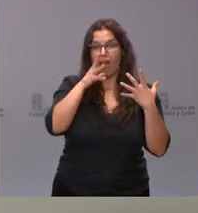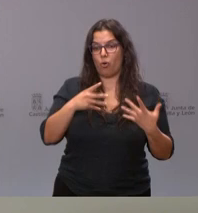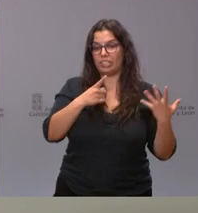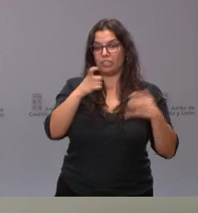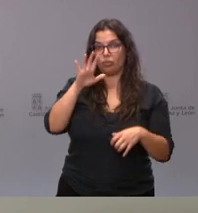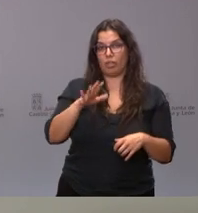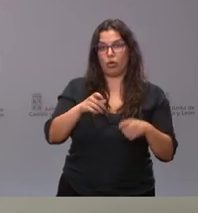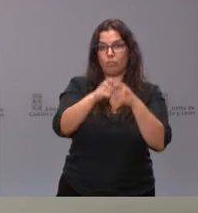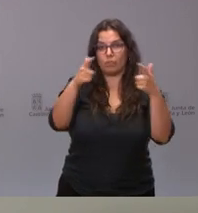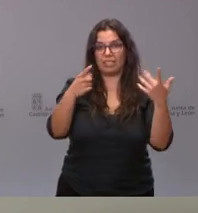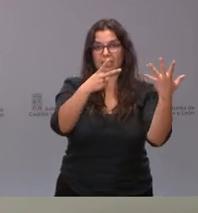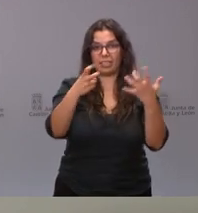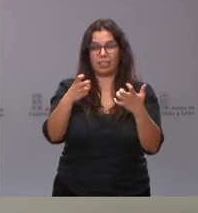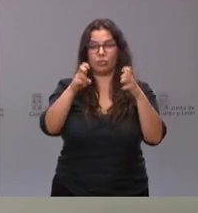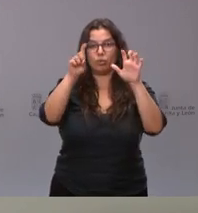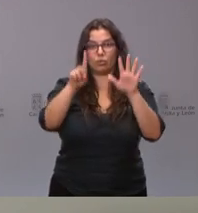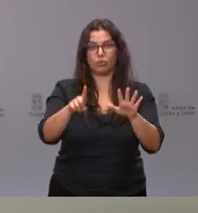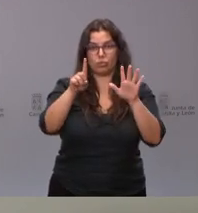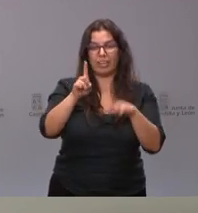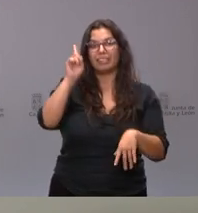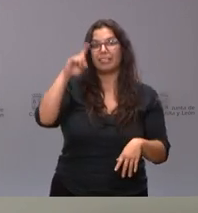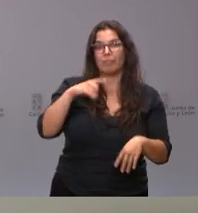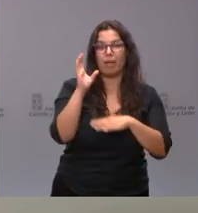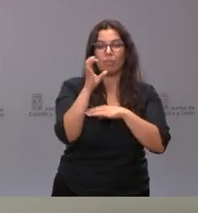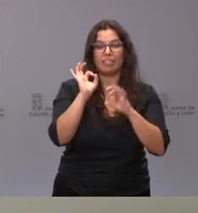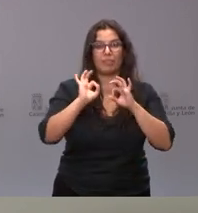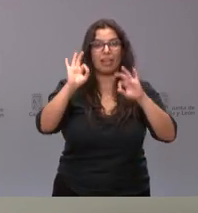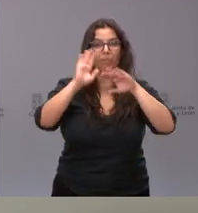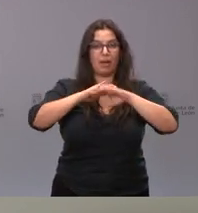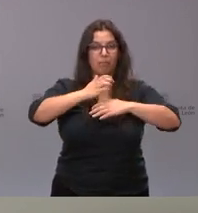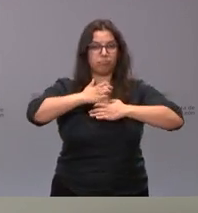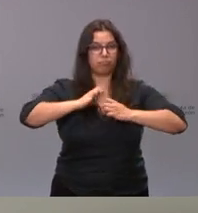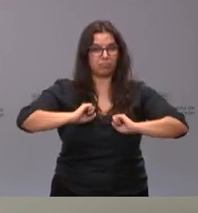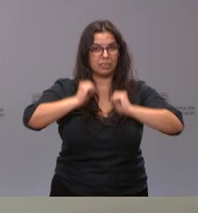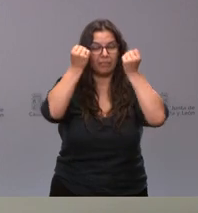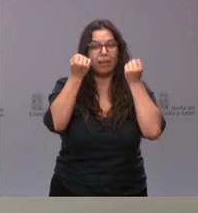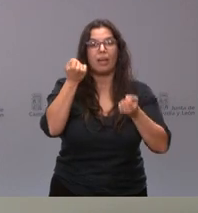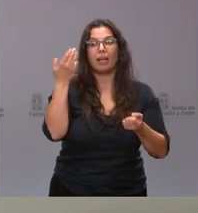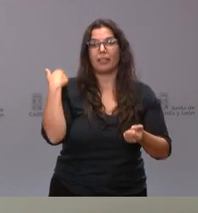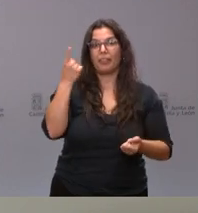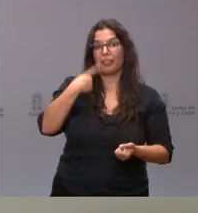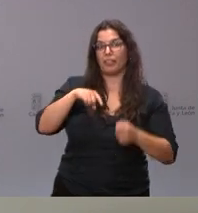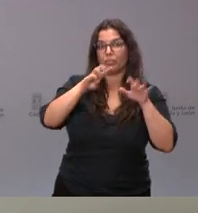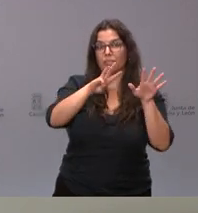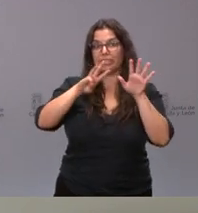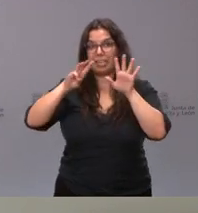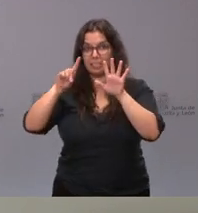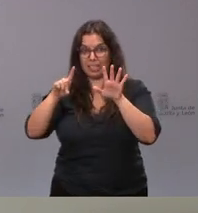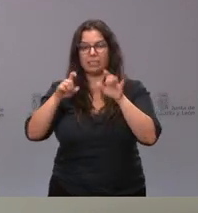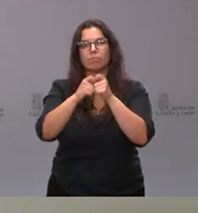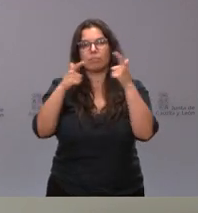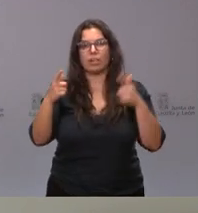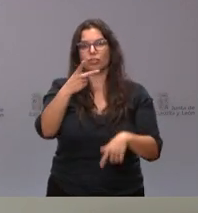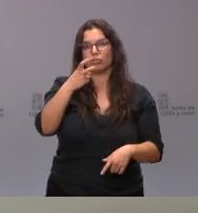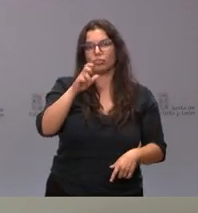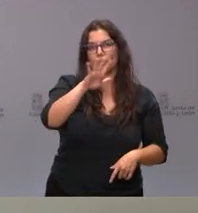En soportes vitales se crece también de forma muy especial, al pasar de 186 a 257, tanto